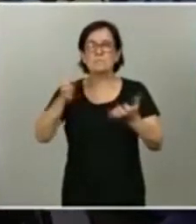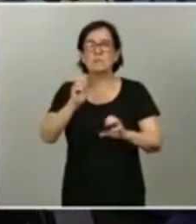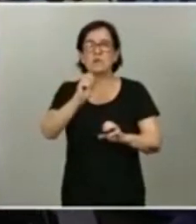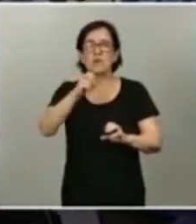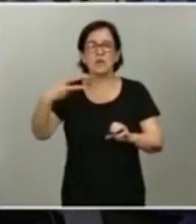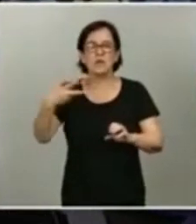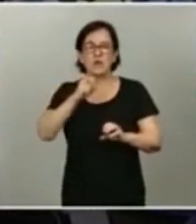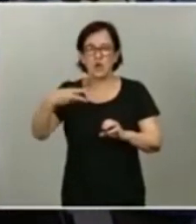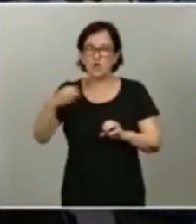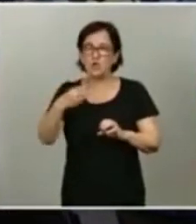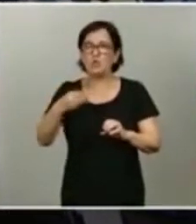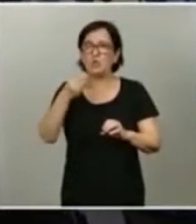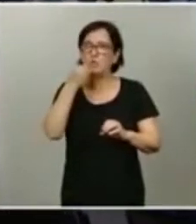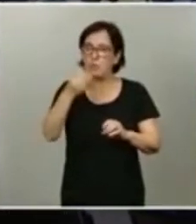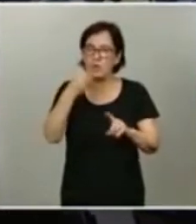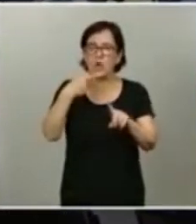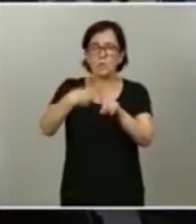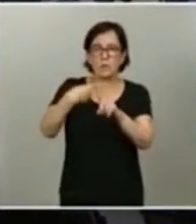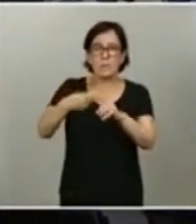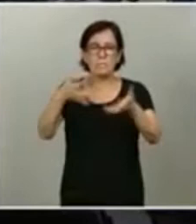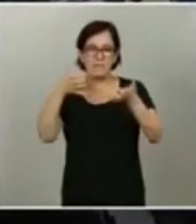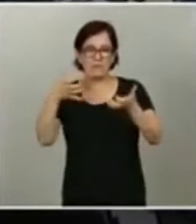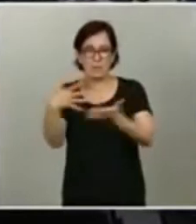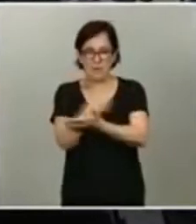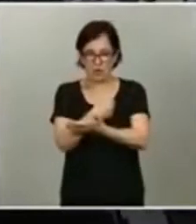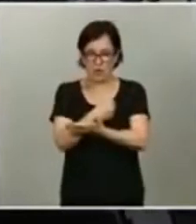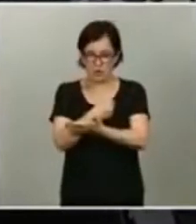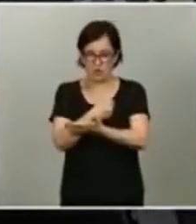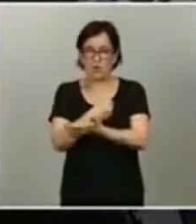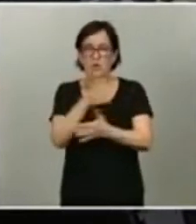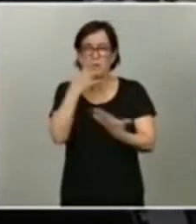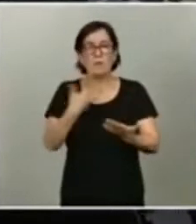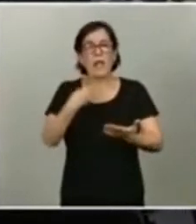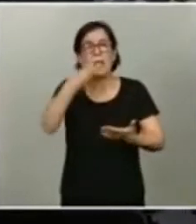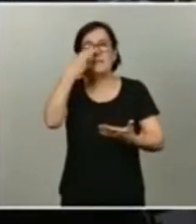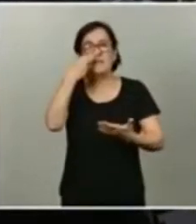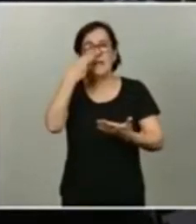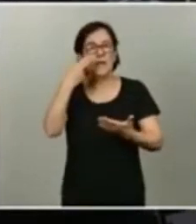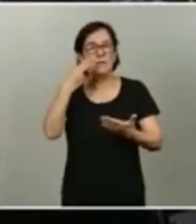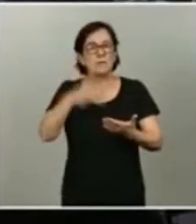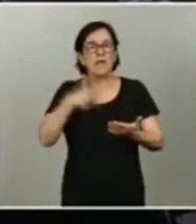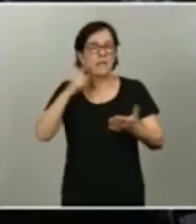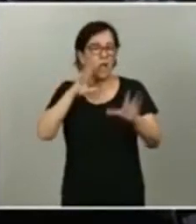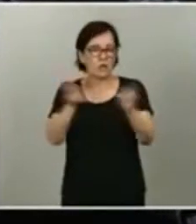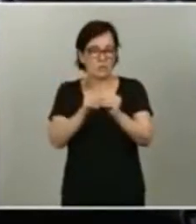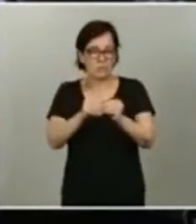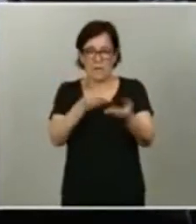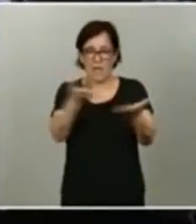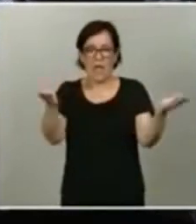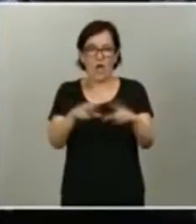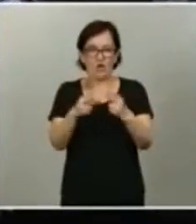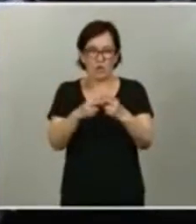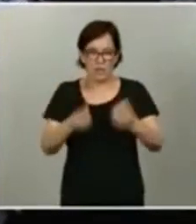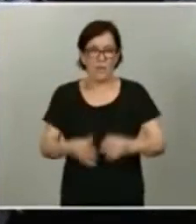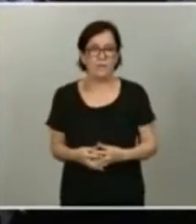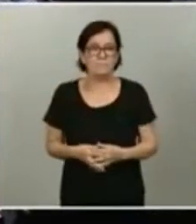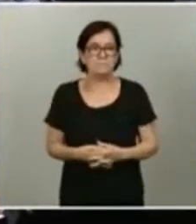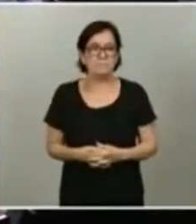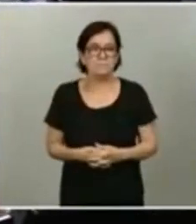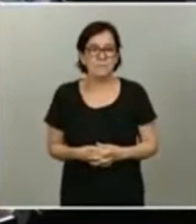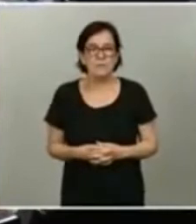beneficiosos para todas las partes, es decir, para el interés general, para el conjunto de la sociedad. Y creemos,